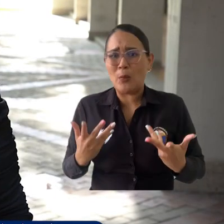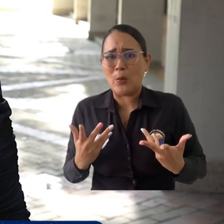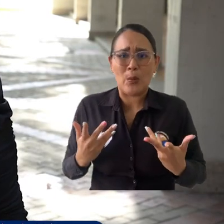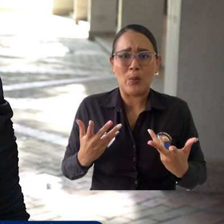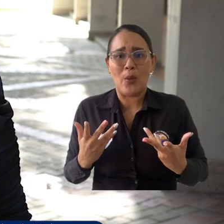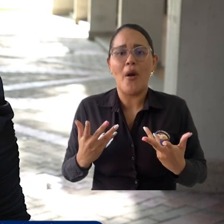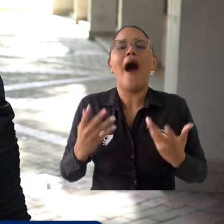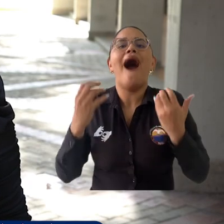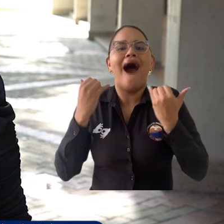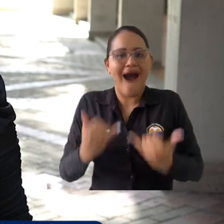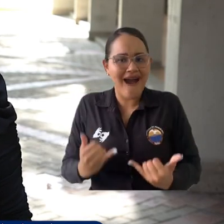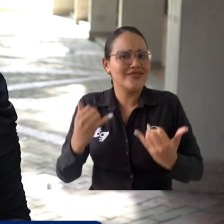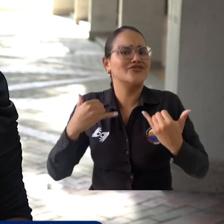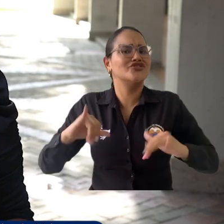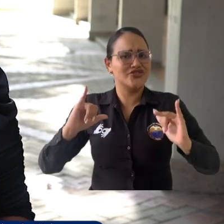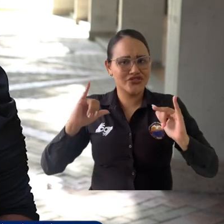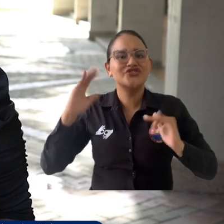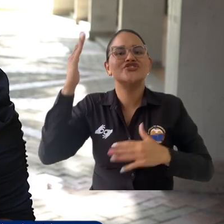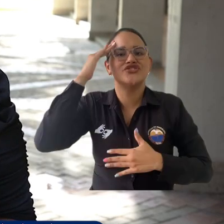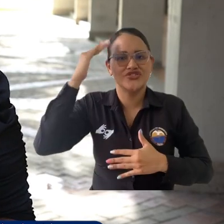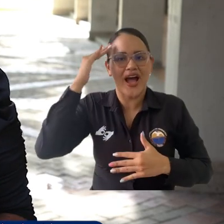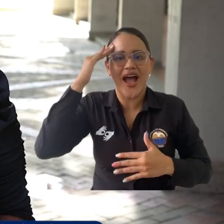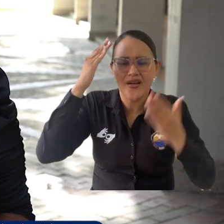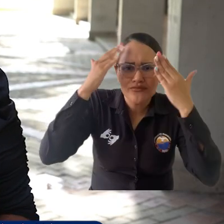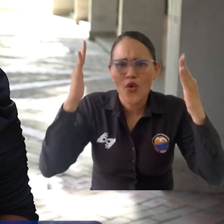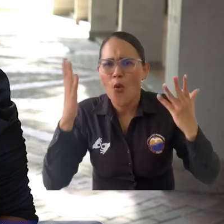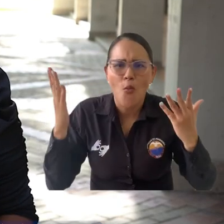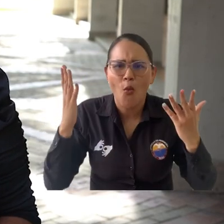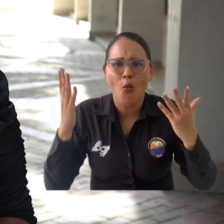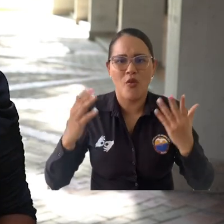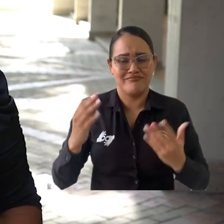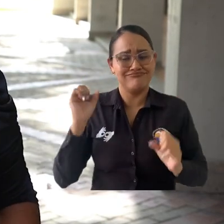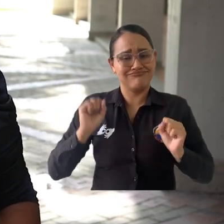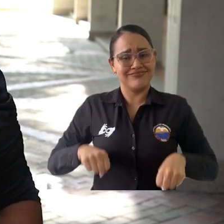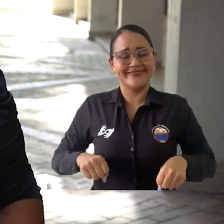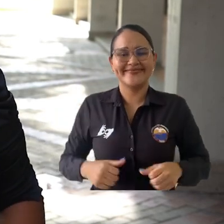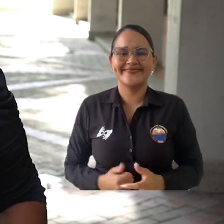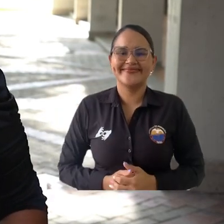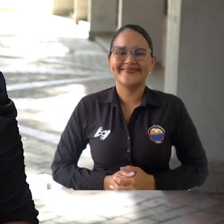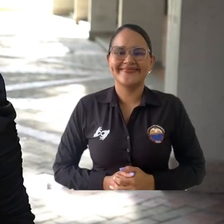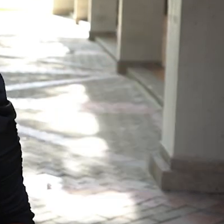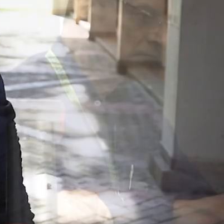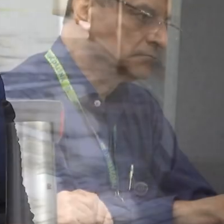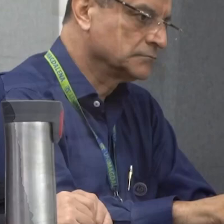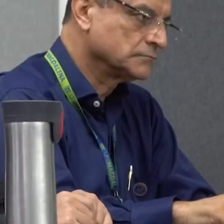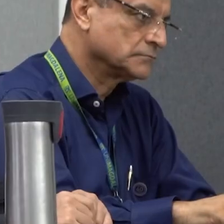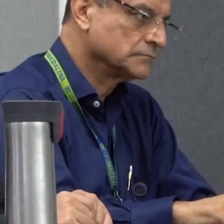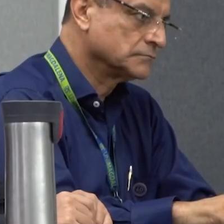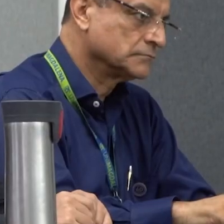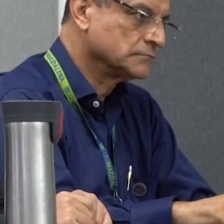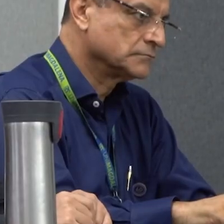problema, ahora no, ya uno ahora sabe qué tiene a la mano y con qué se puede defender para esta población.